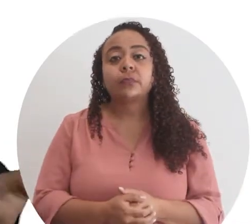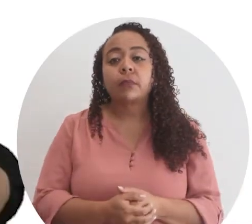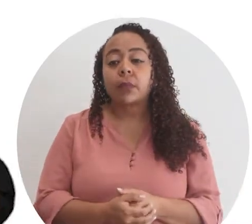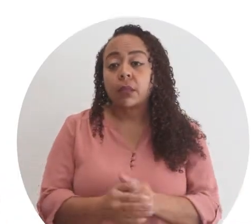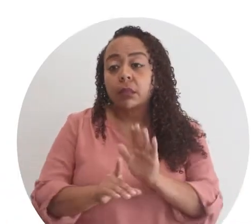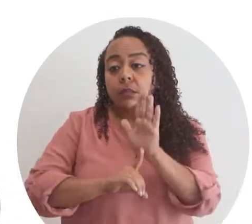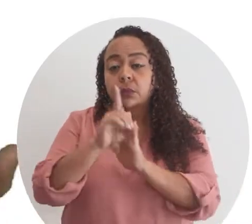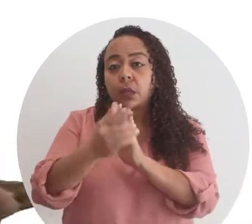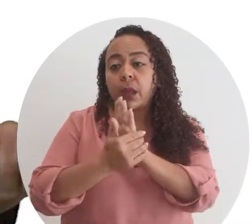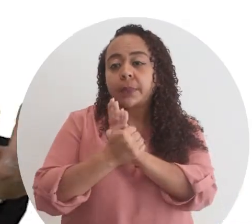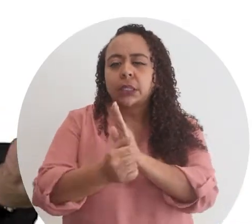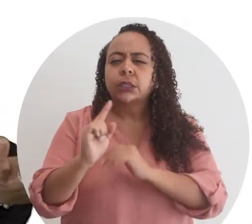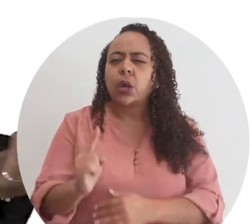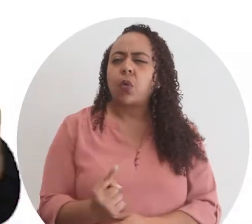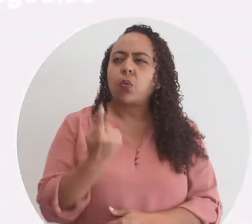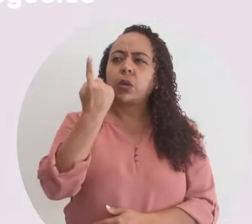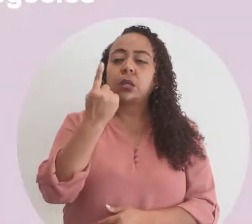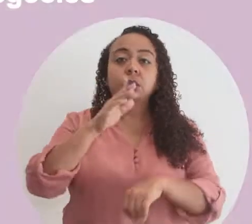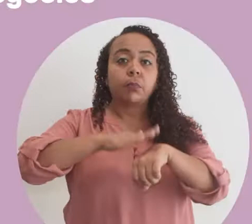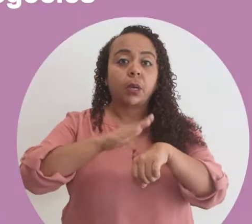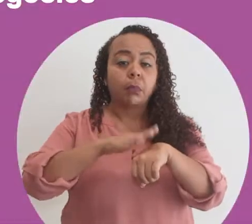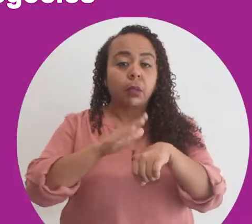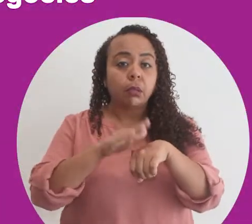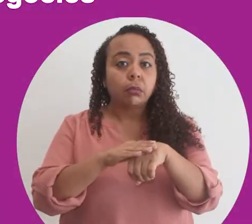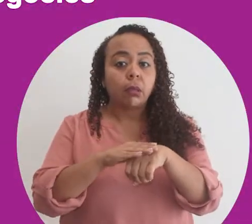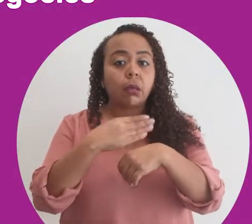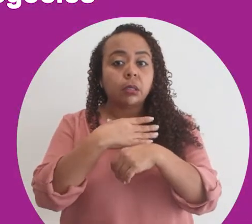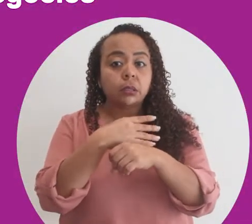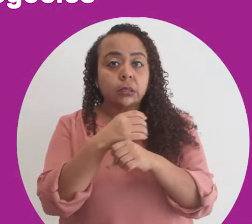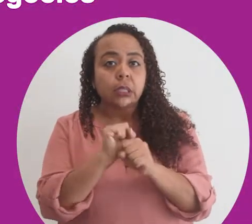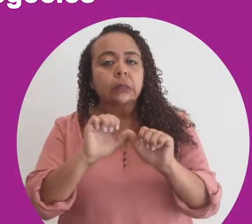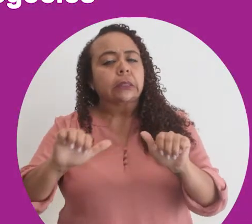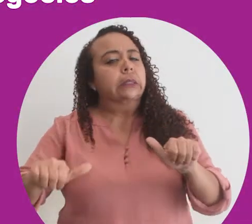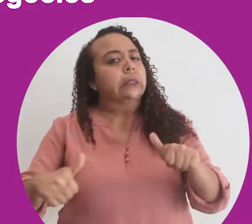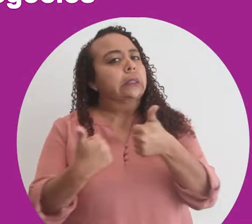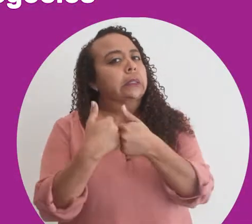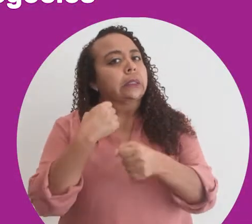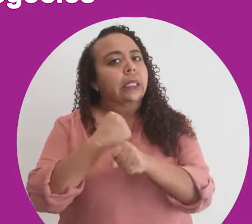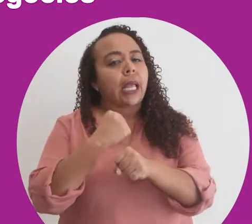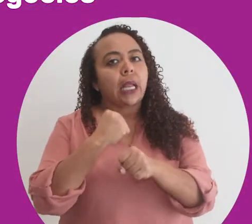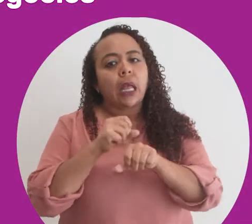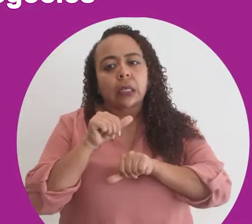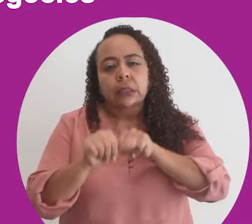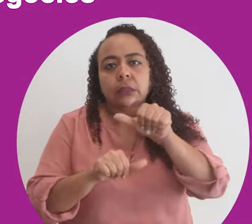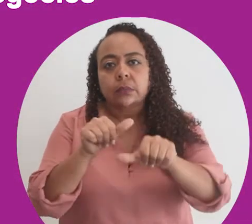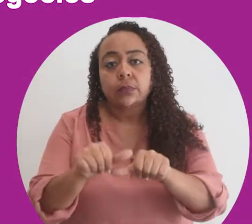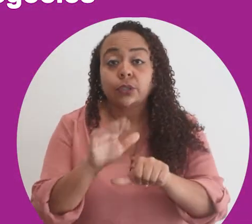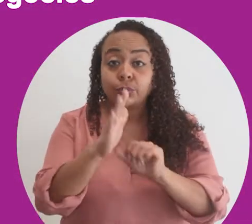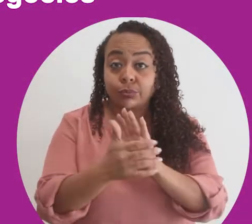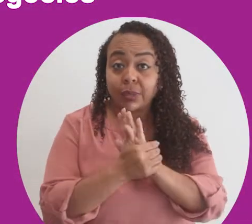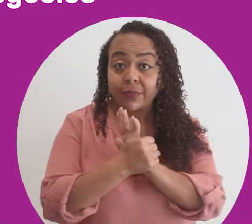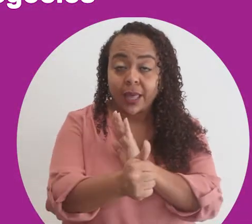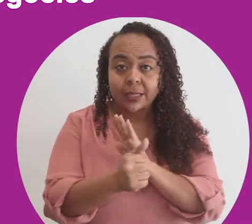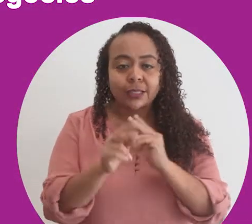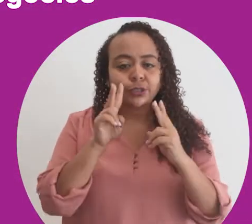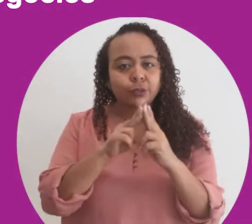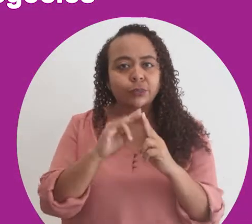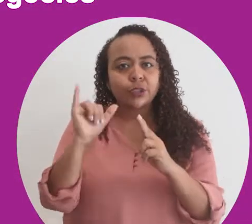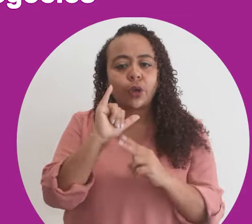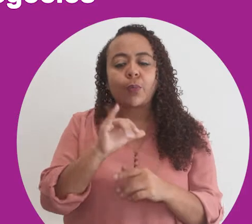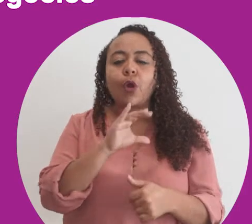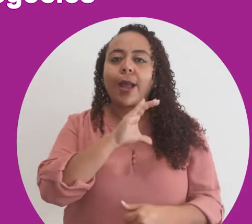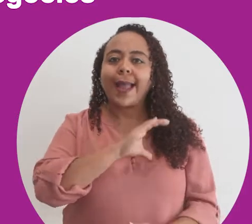suelen desarrollar capacidades únicas que les permiten llevar a cabo la retadora tarea de emprender. Esas habilidades las